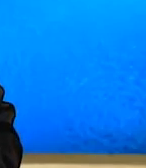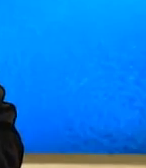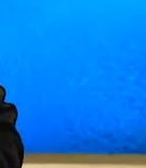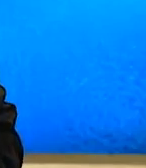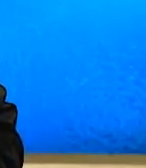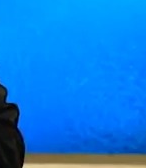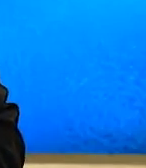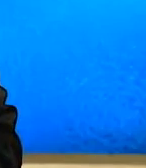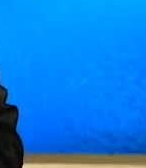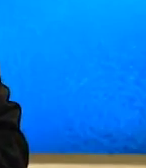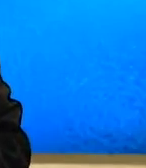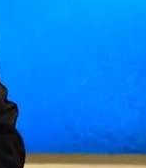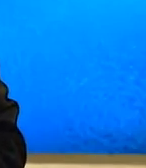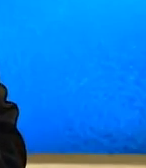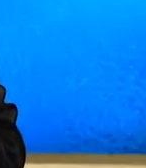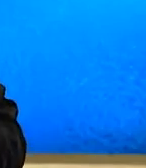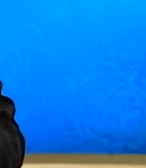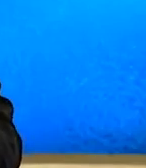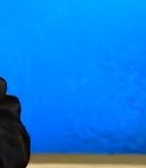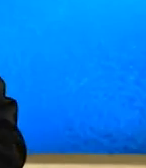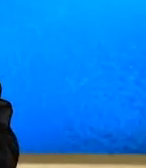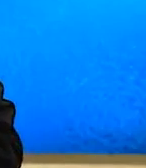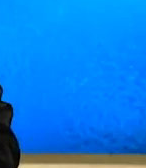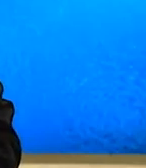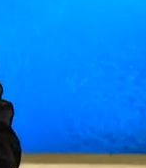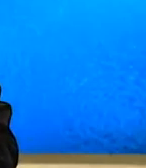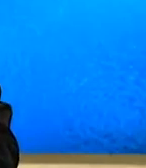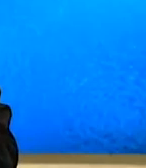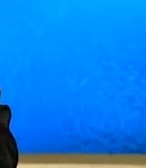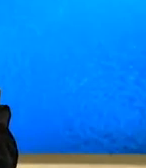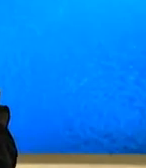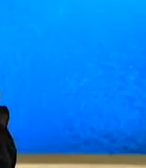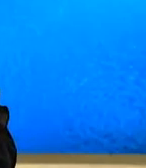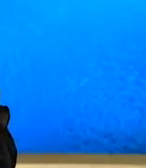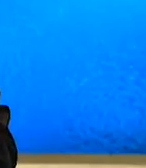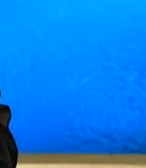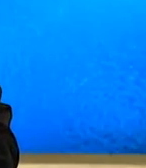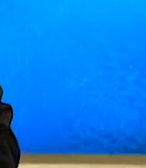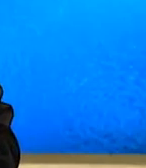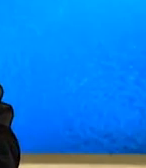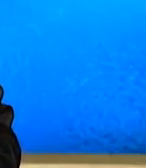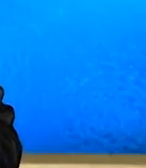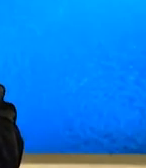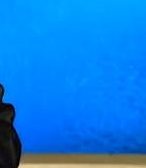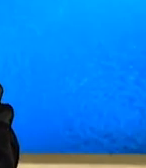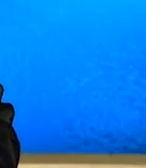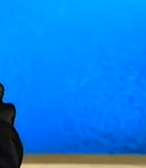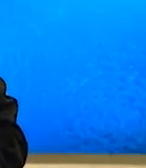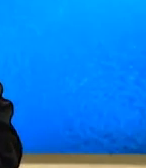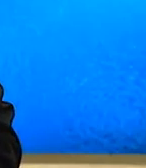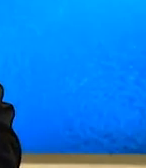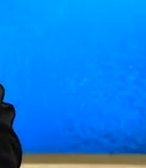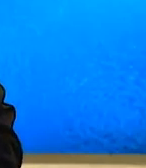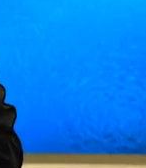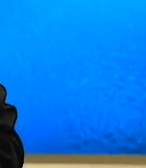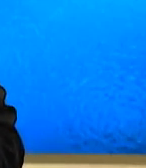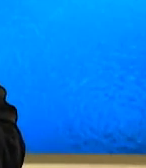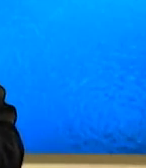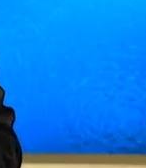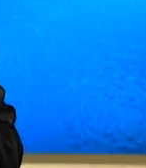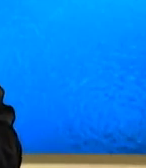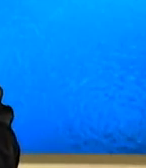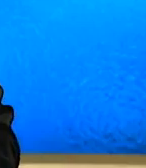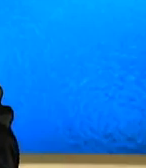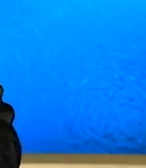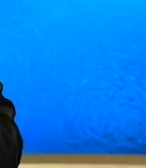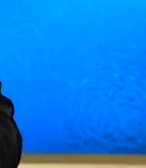Otorgar un aporte único de carácter extraordinario a las víctimas de prisión política y tortura reconocidas por el Estado de Chile es